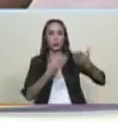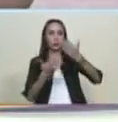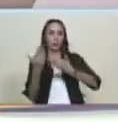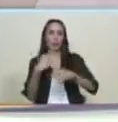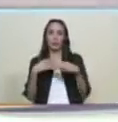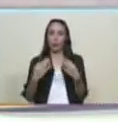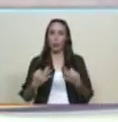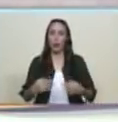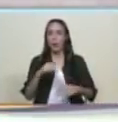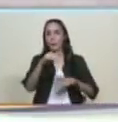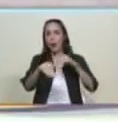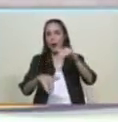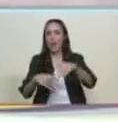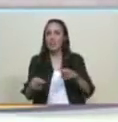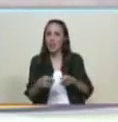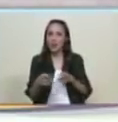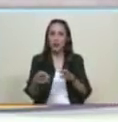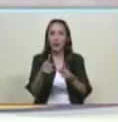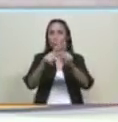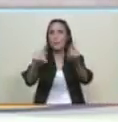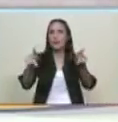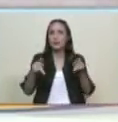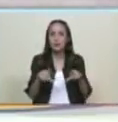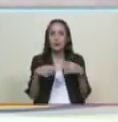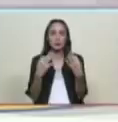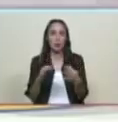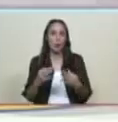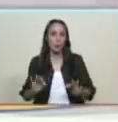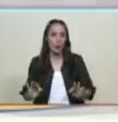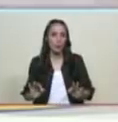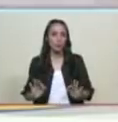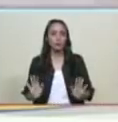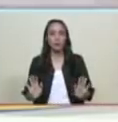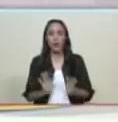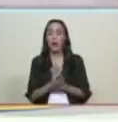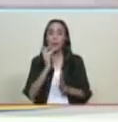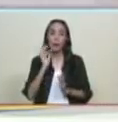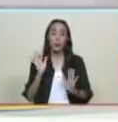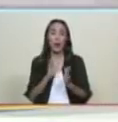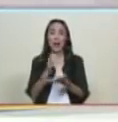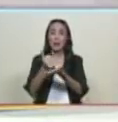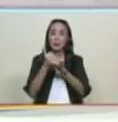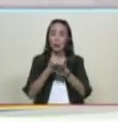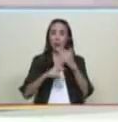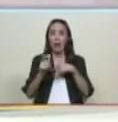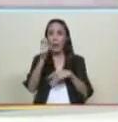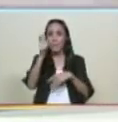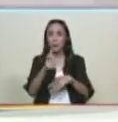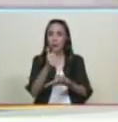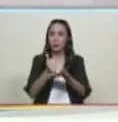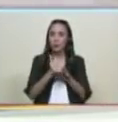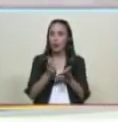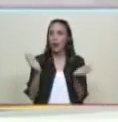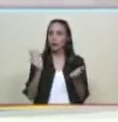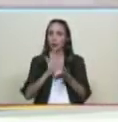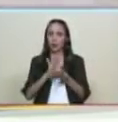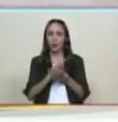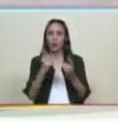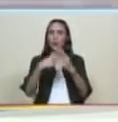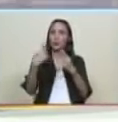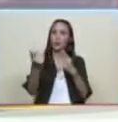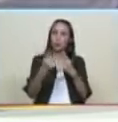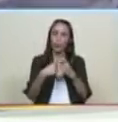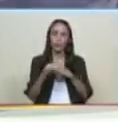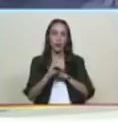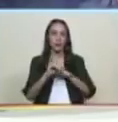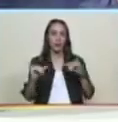bañese en las playas permitidas en los ríos donde haya gente que la puede ayudar en caso de que haya una emergencia vaya bien vaya sano